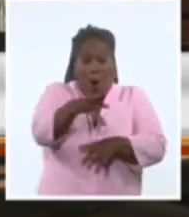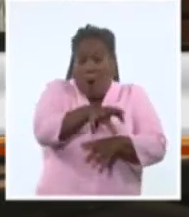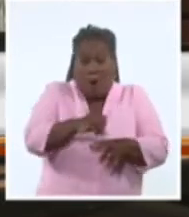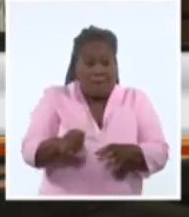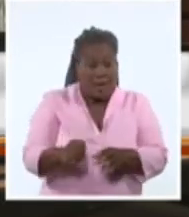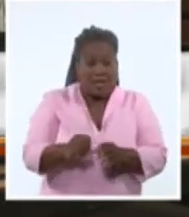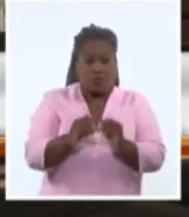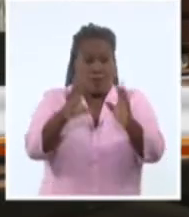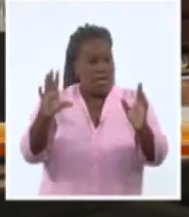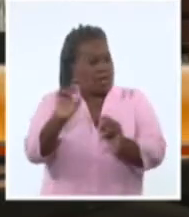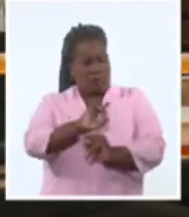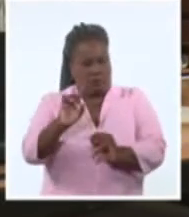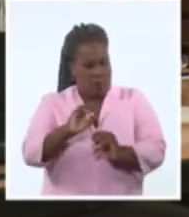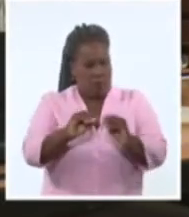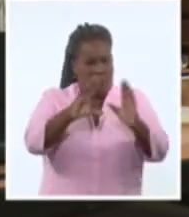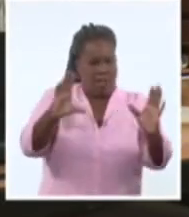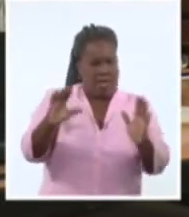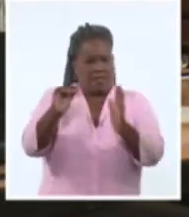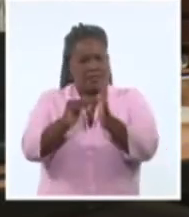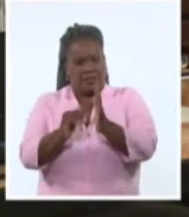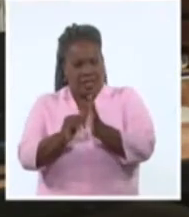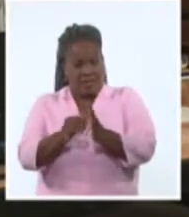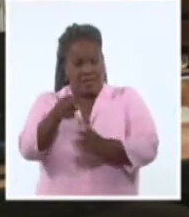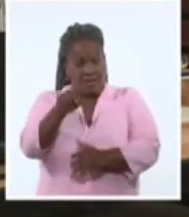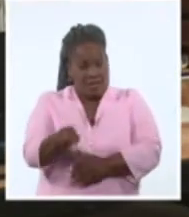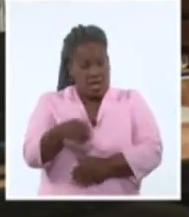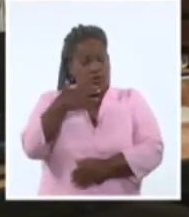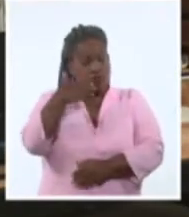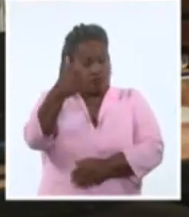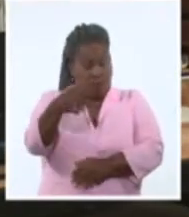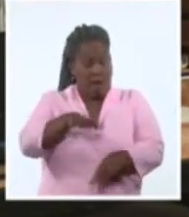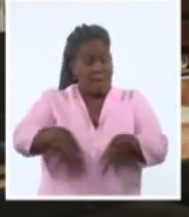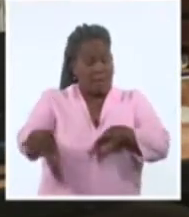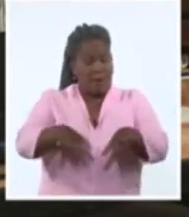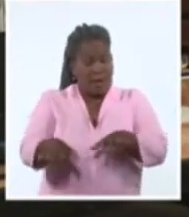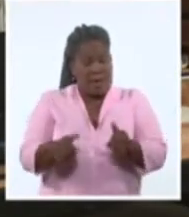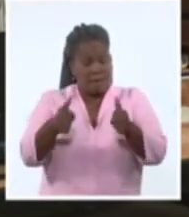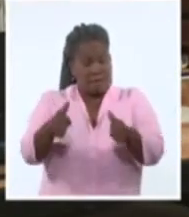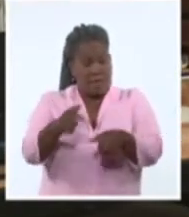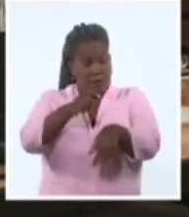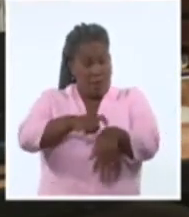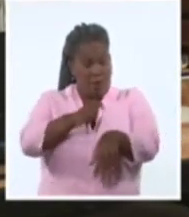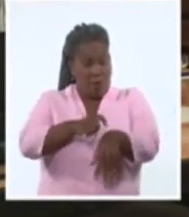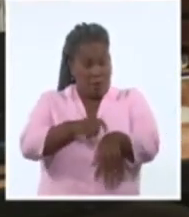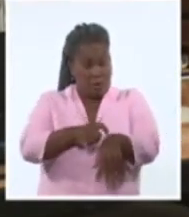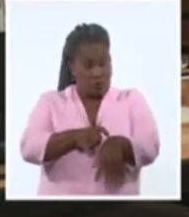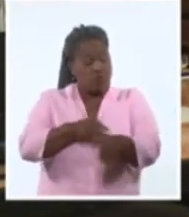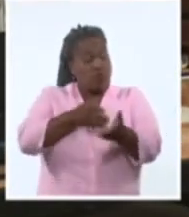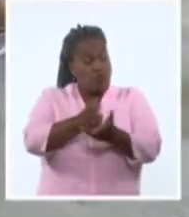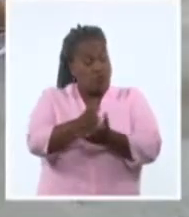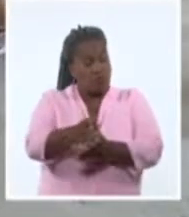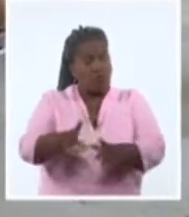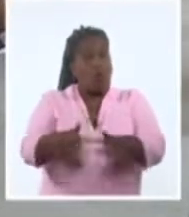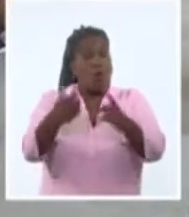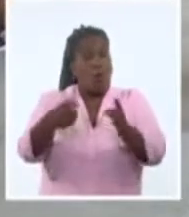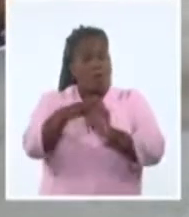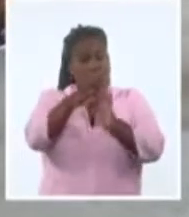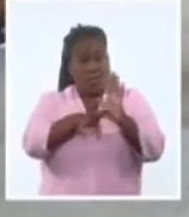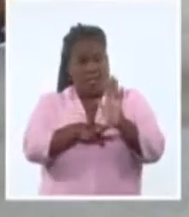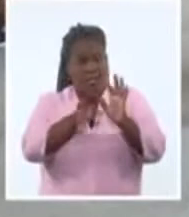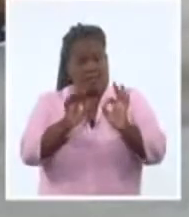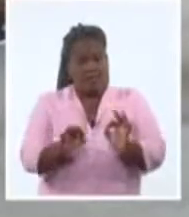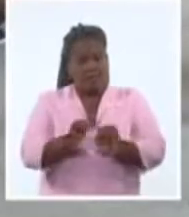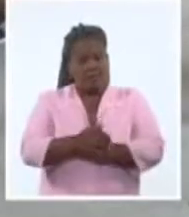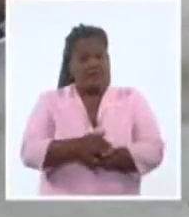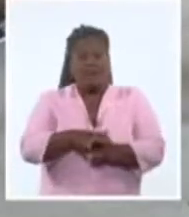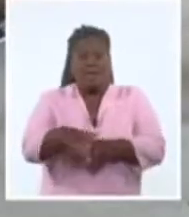ministerio y que tenemos que continuar atemperando en nuestros momentos actuales que estamos viviendo estas condiciones de nuestros alumnos. Así se